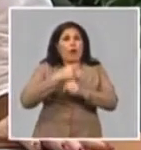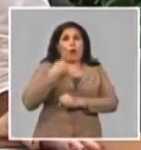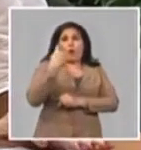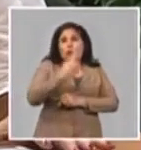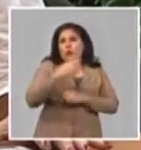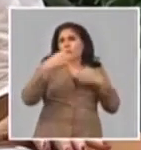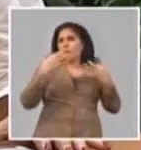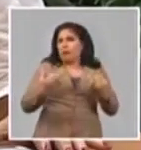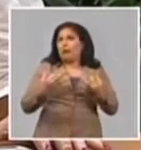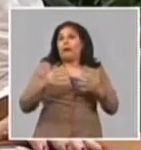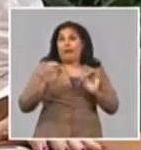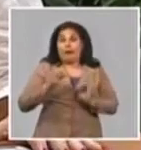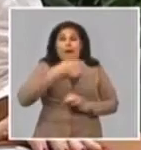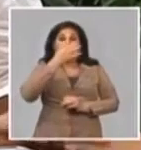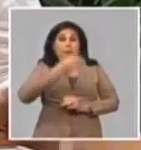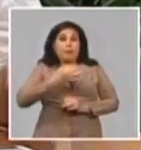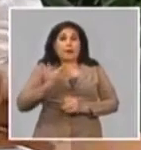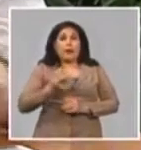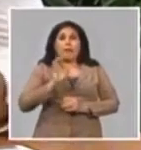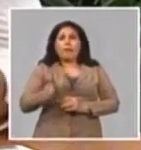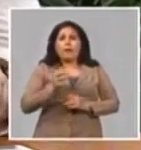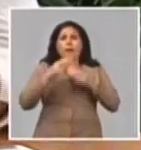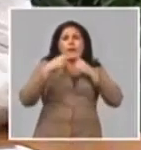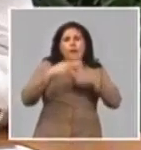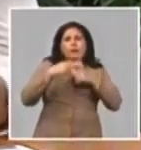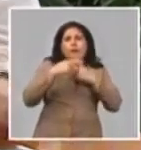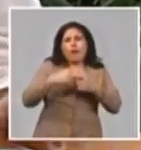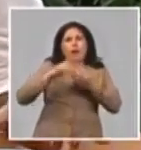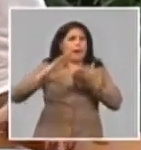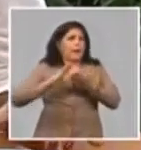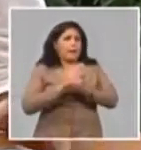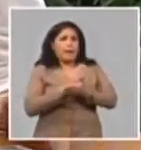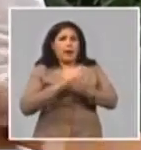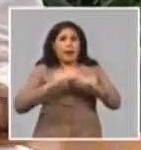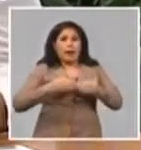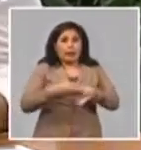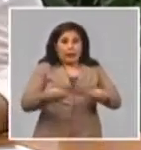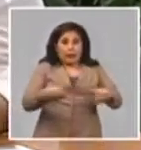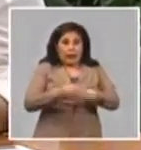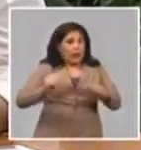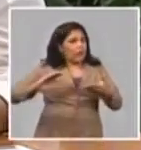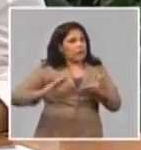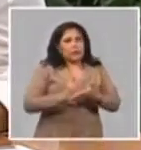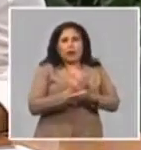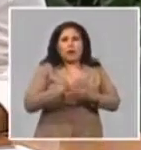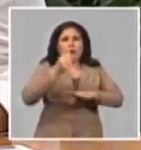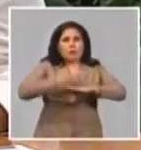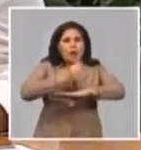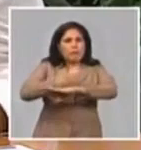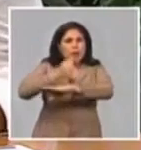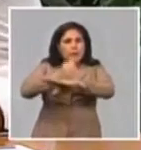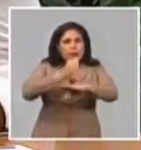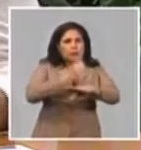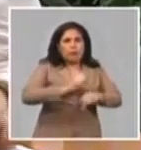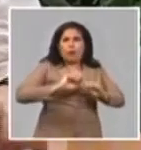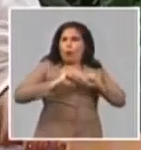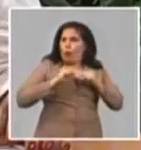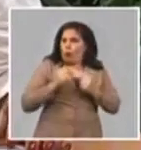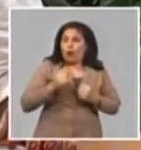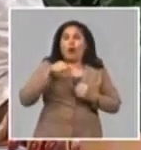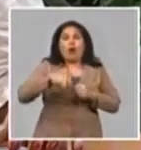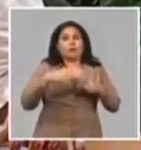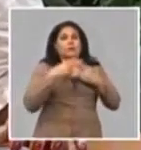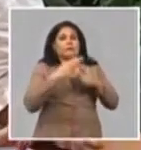la acción de la solución, erradicación de los pisos de tierra. En la erradicación de los pisos de tierra se han